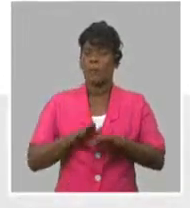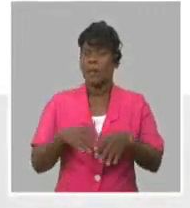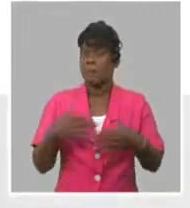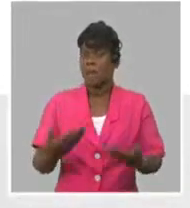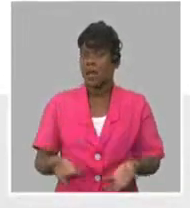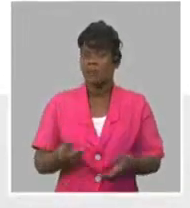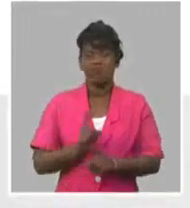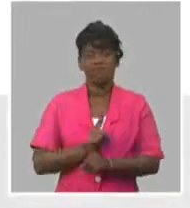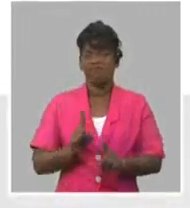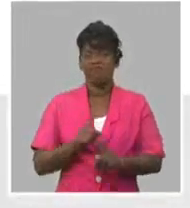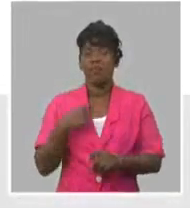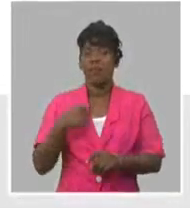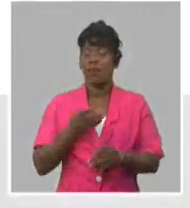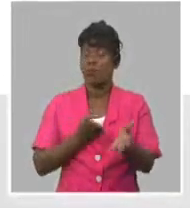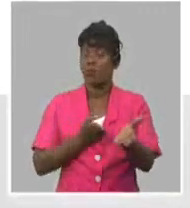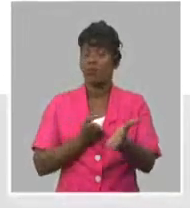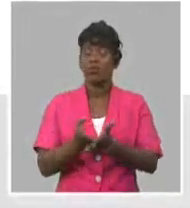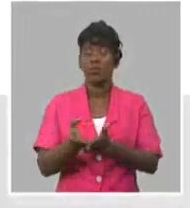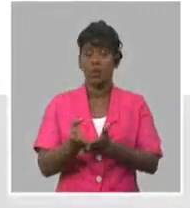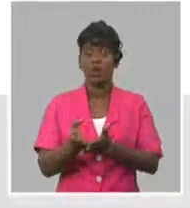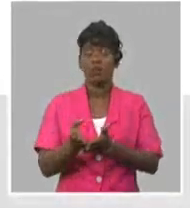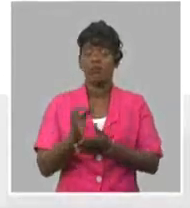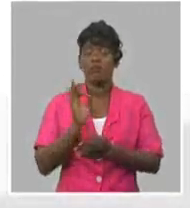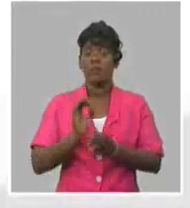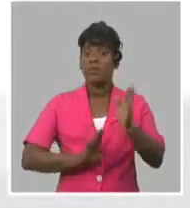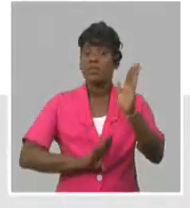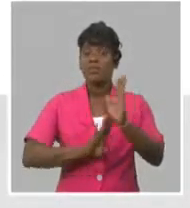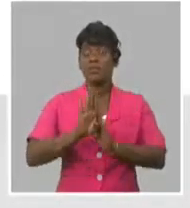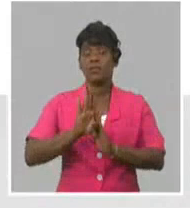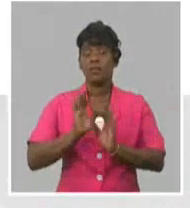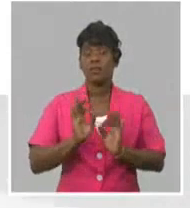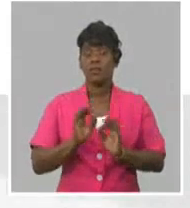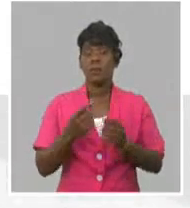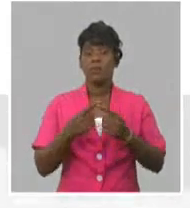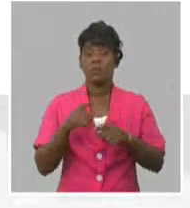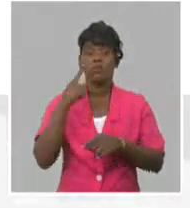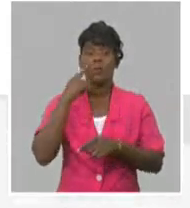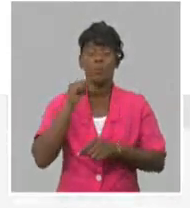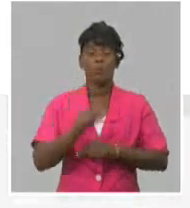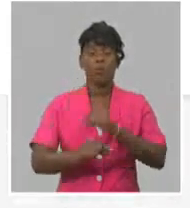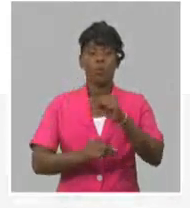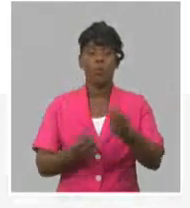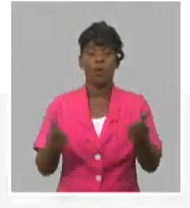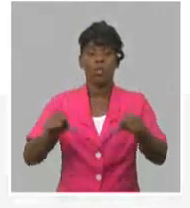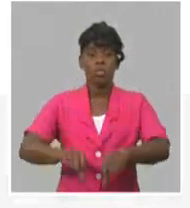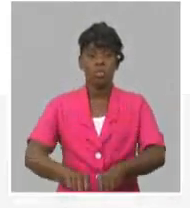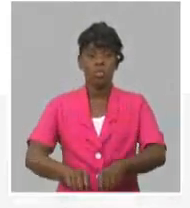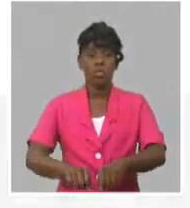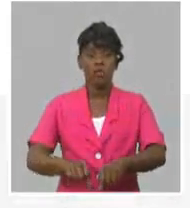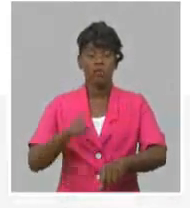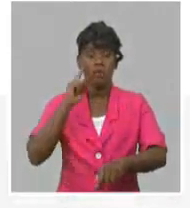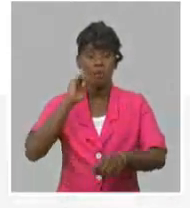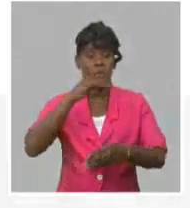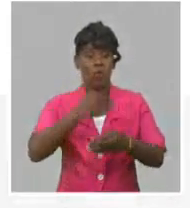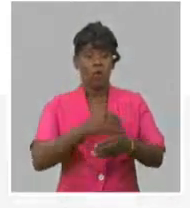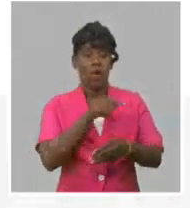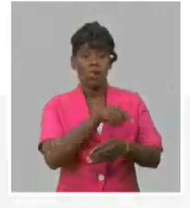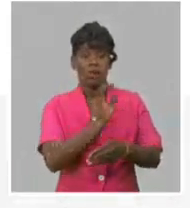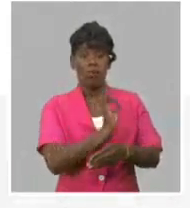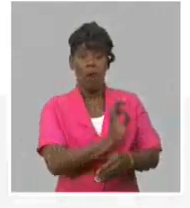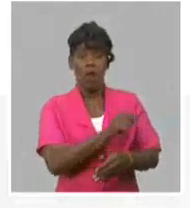por problemas prácticos. Bueno, si la situación se pone peor, el bloqueo está